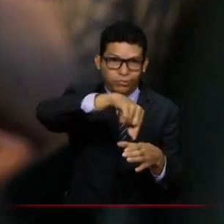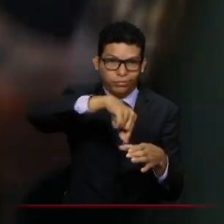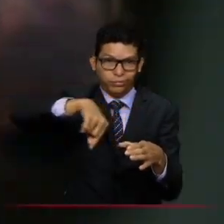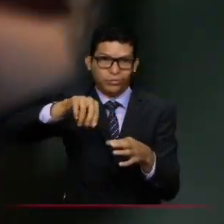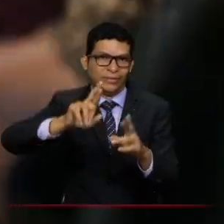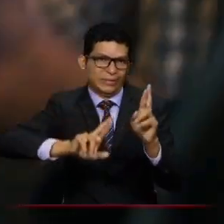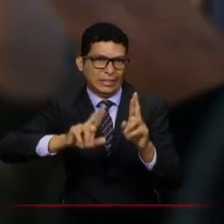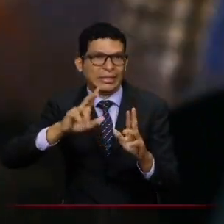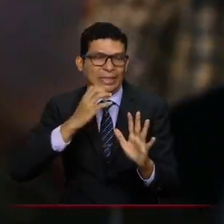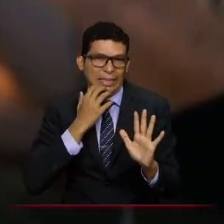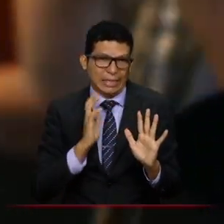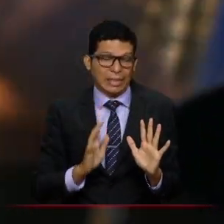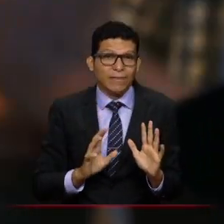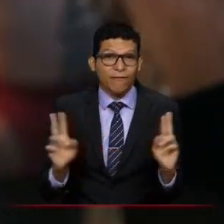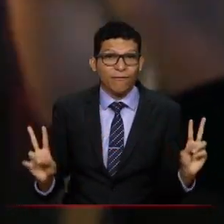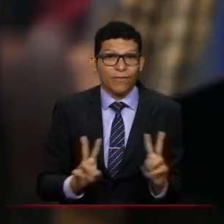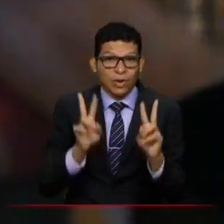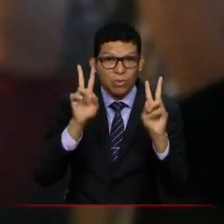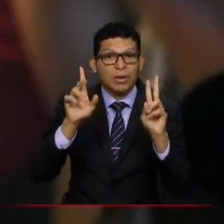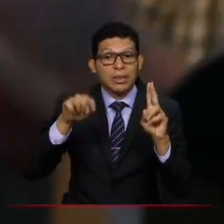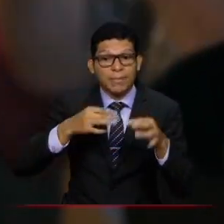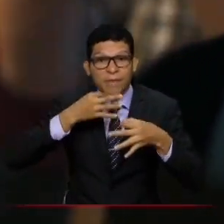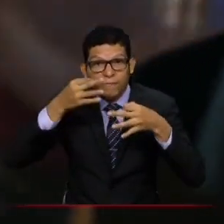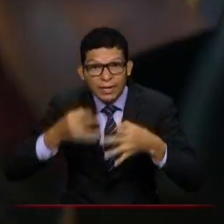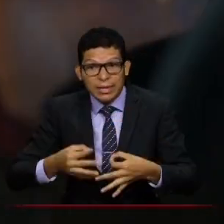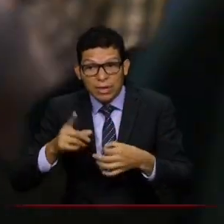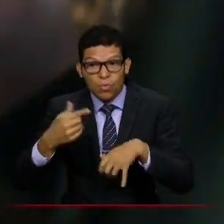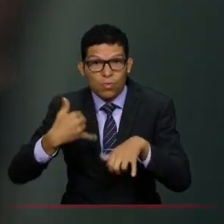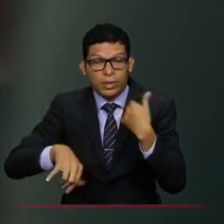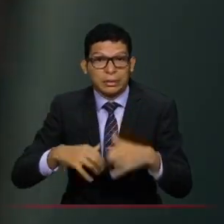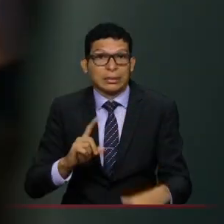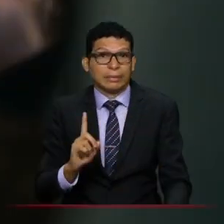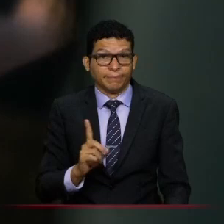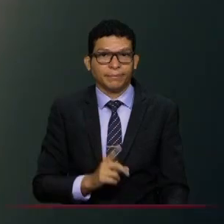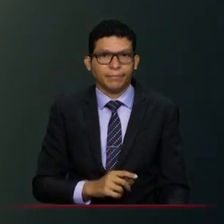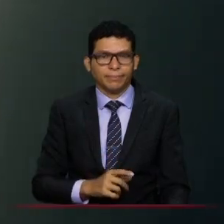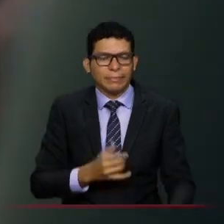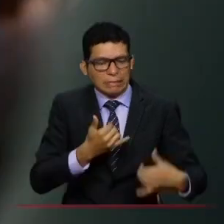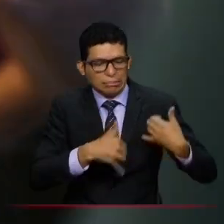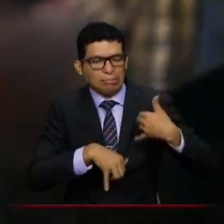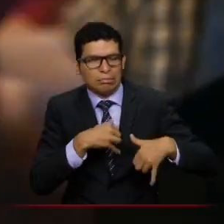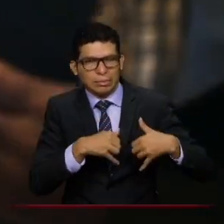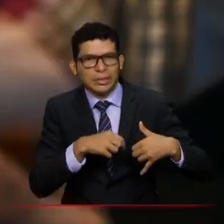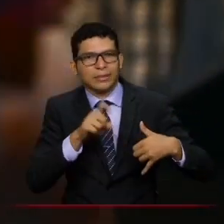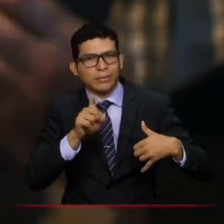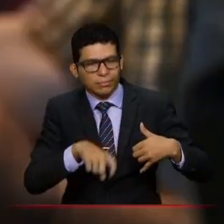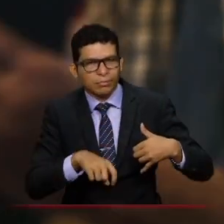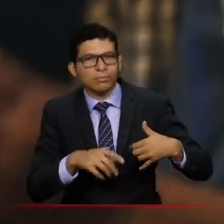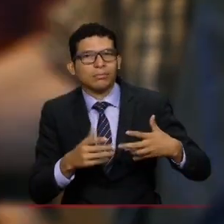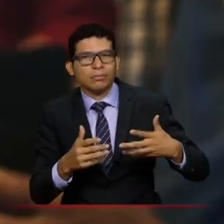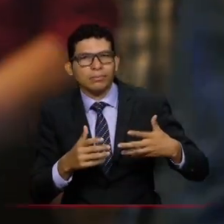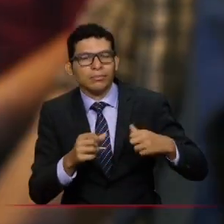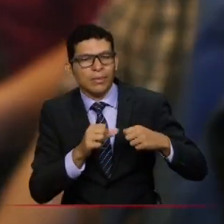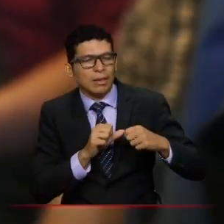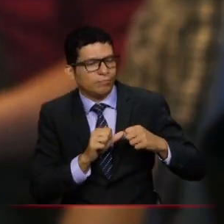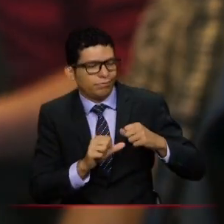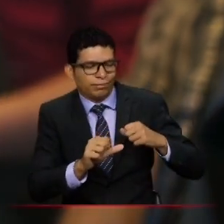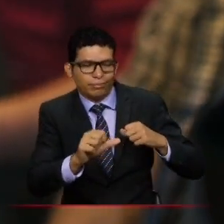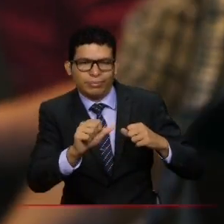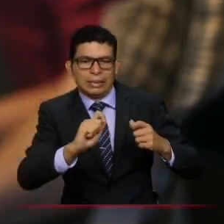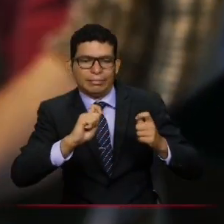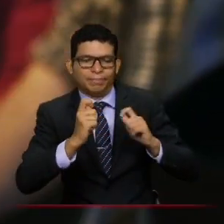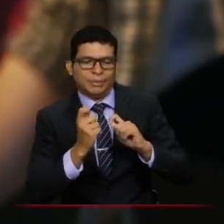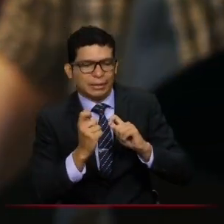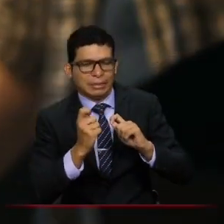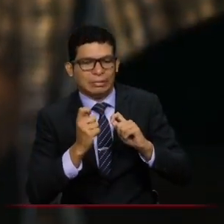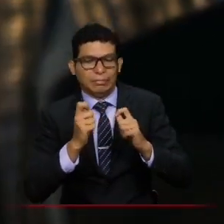ocurren también en la realidad. Entonces, es un juego que necesita permanentemente estar